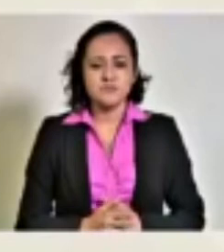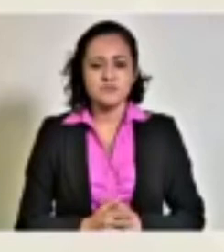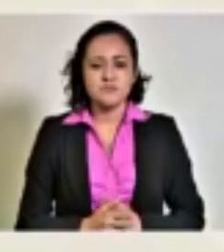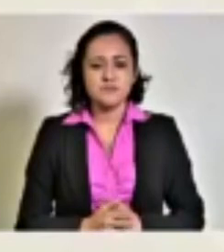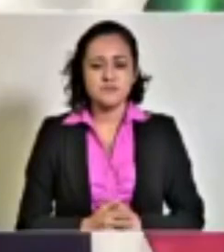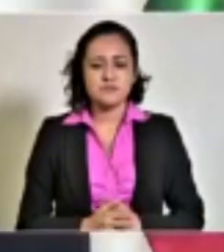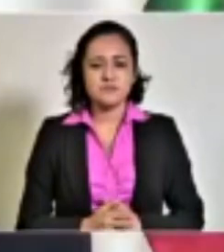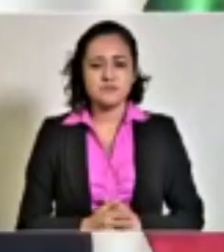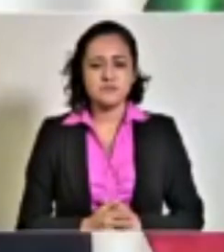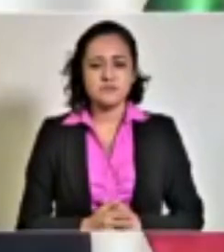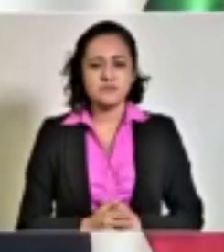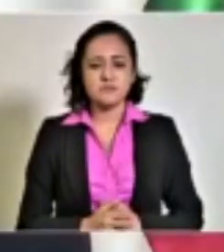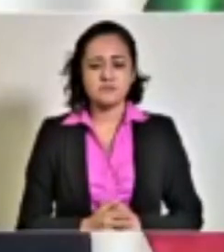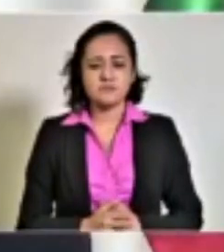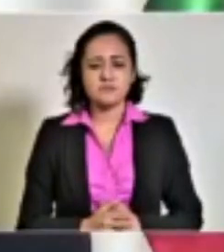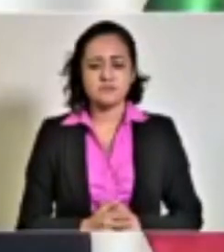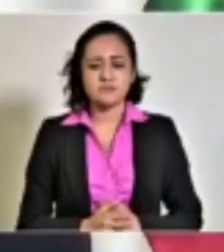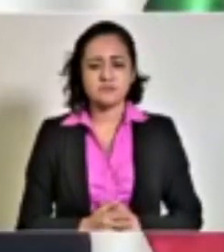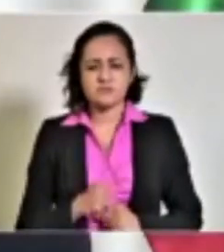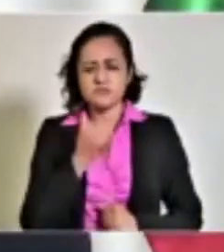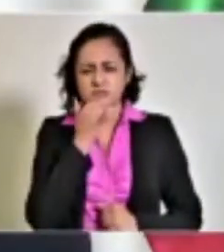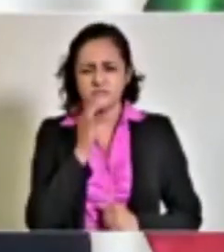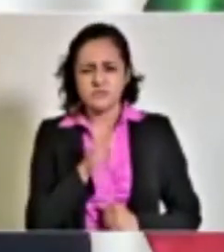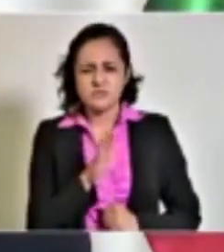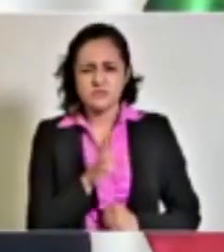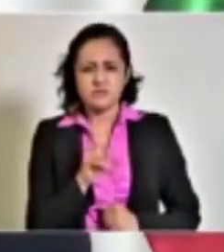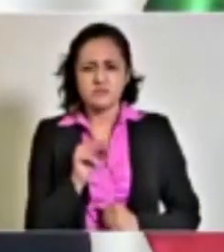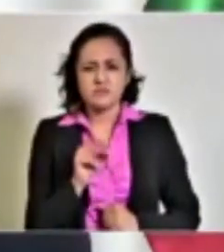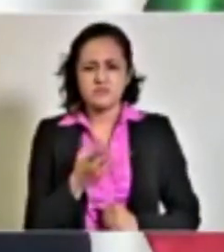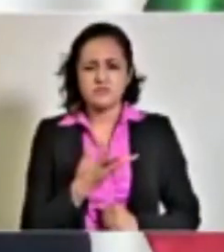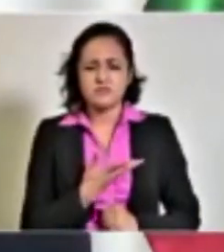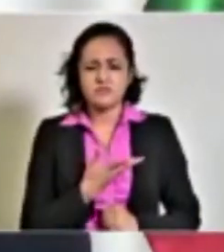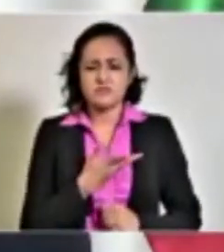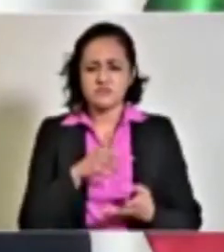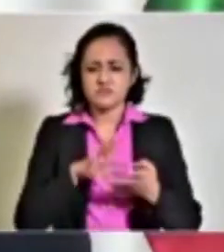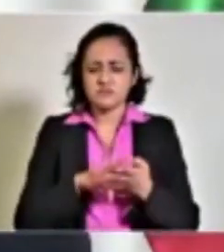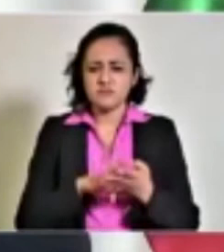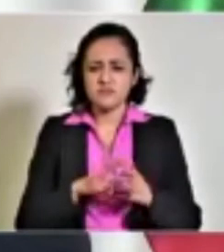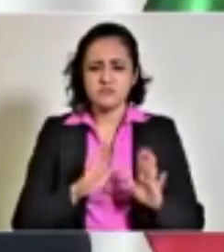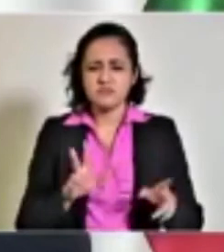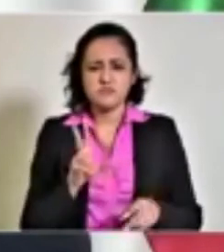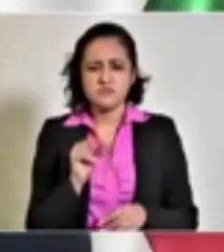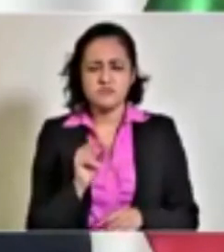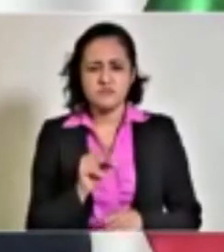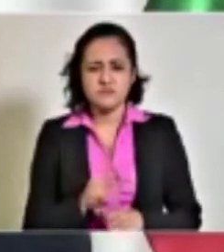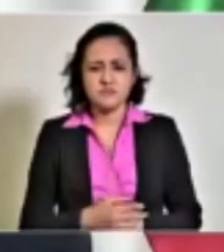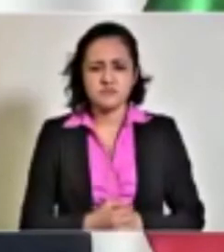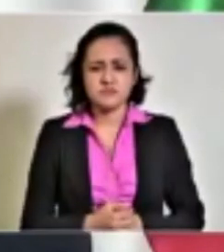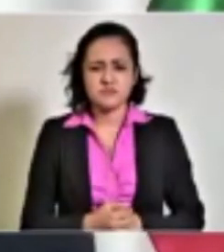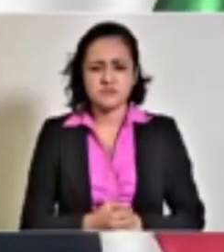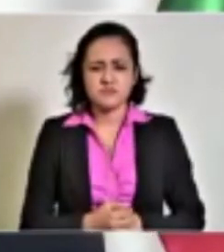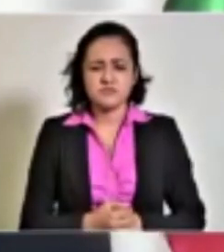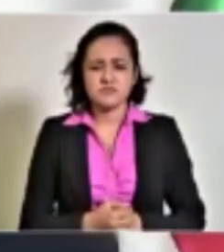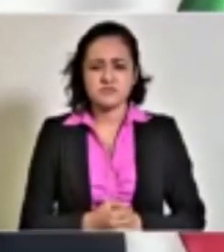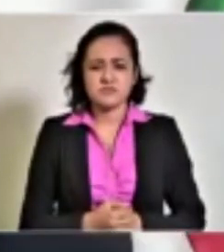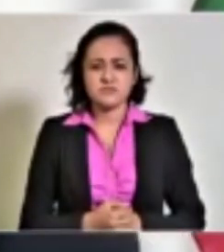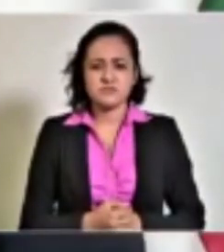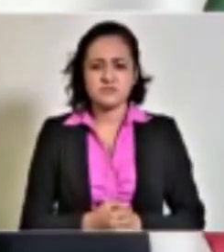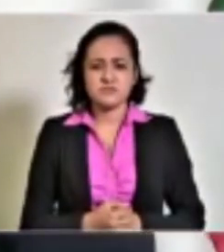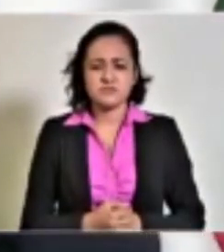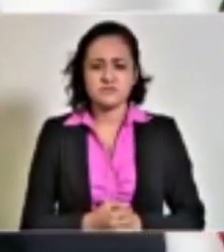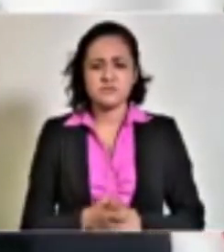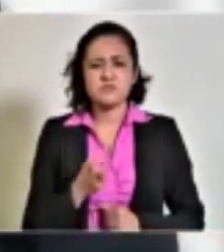No tiene orden de aprehensión, fíjate. Eso lo hemos